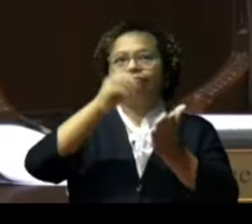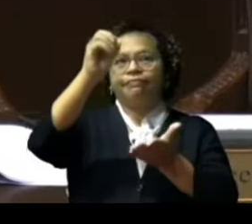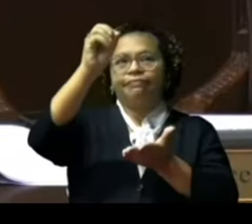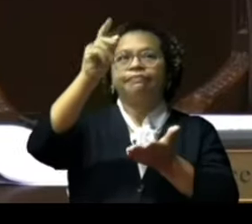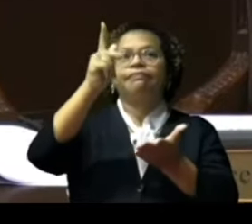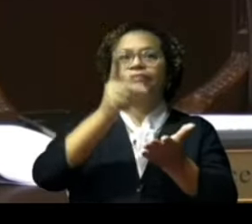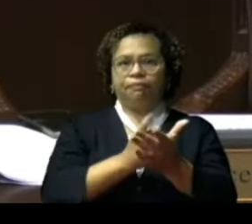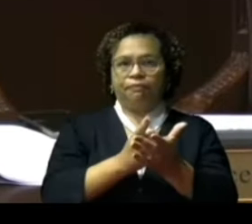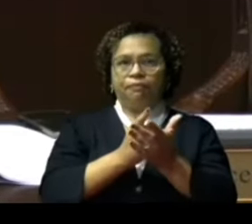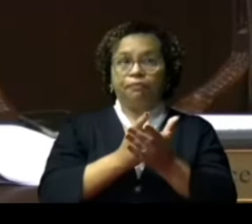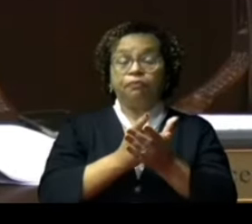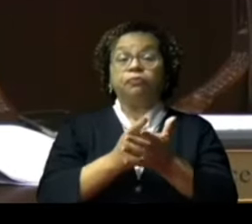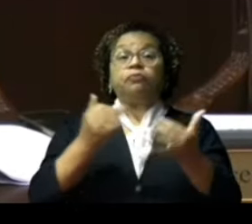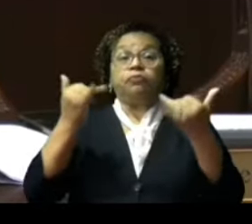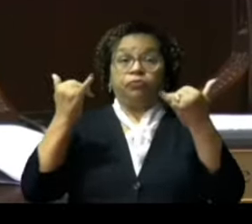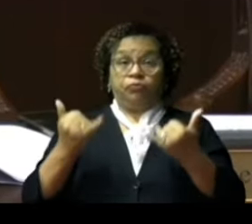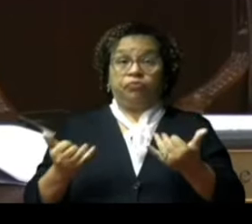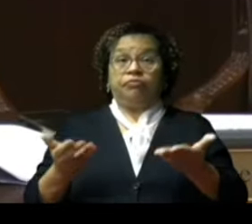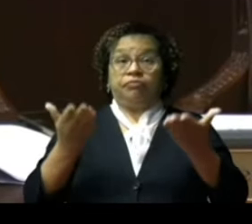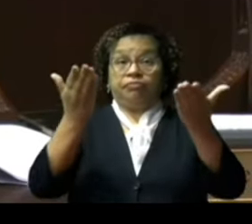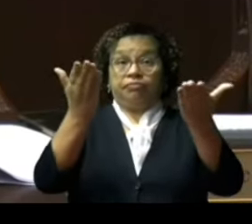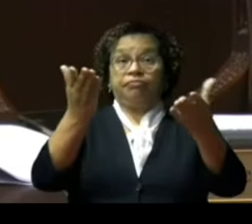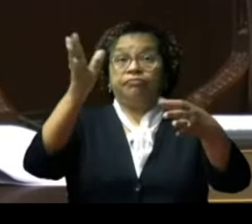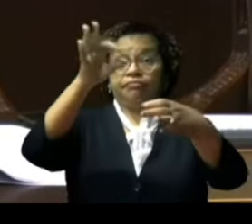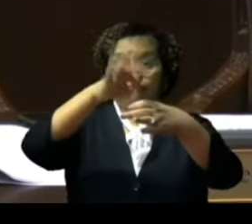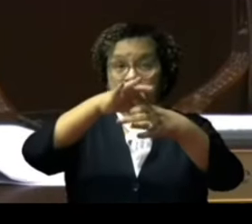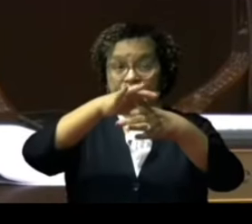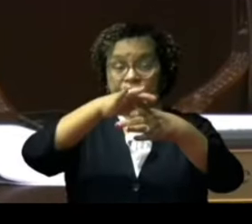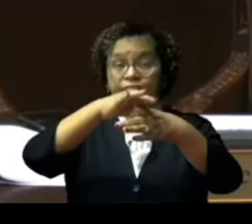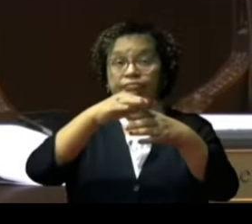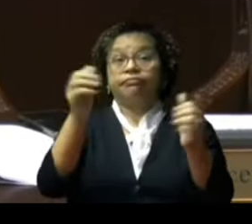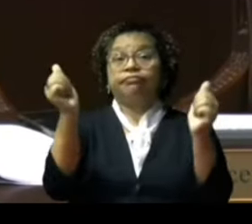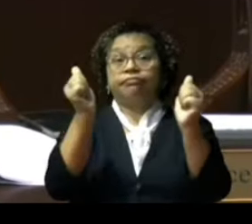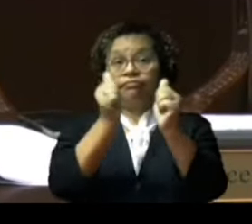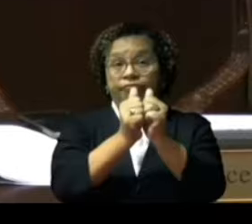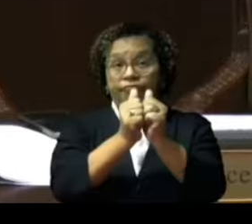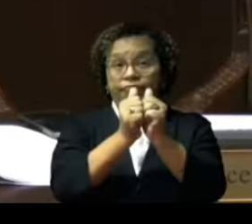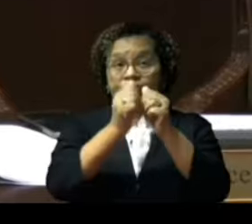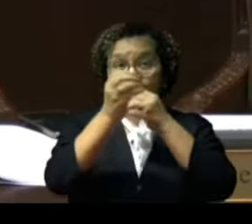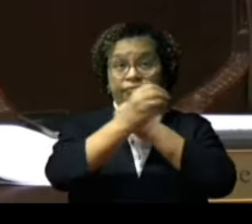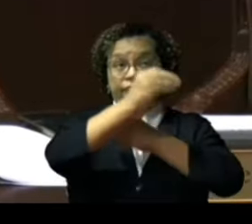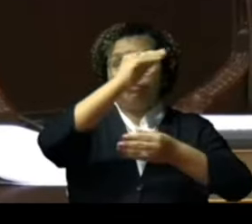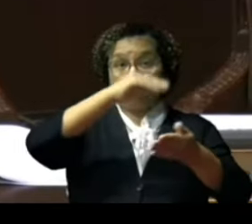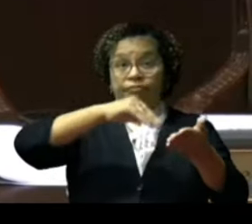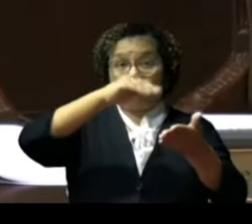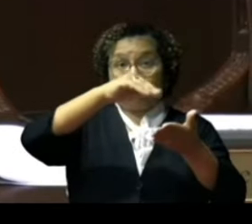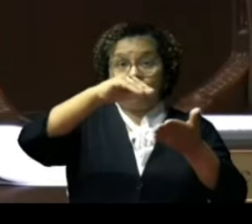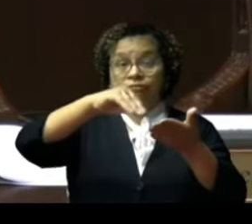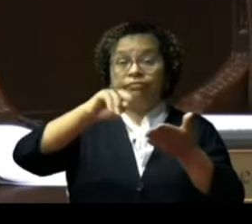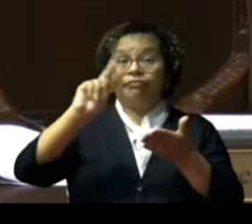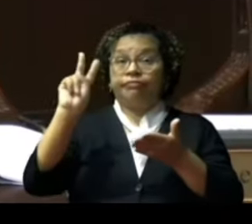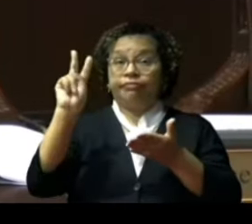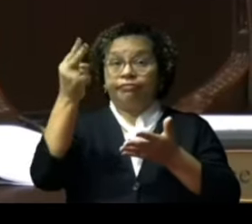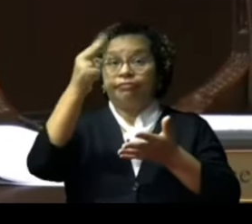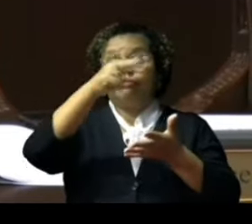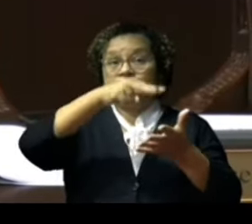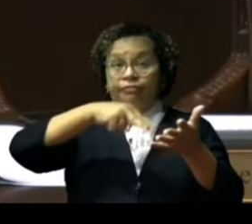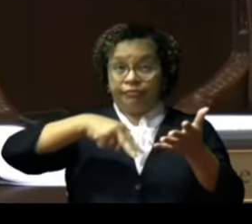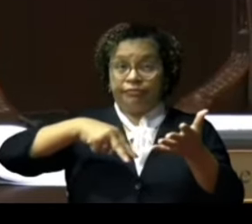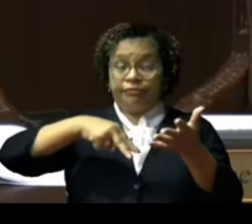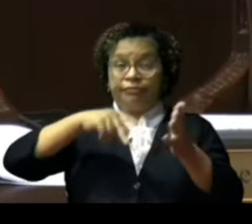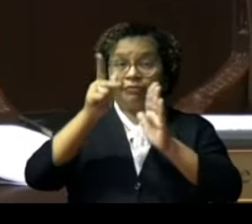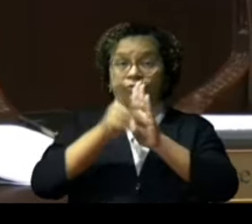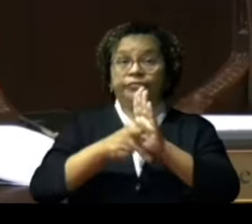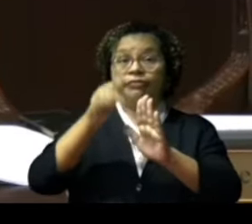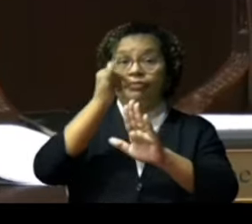Procedo a someter a votación con su informe en segunda lectura, el proyecto de ley que declara la necesidad